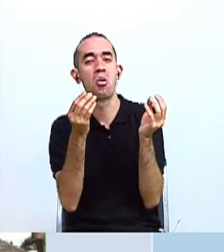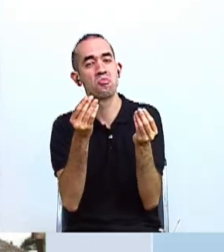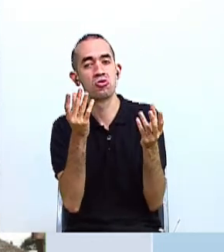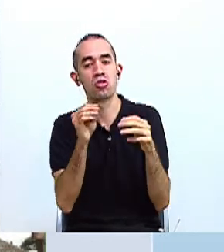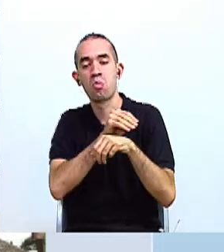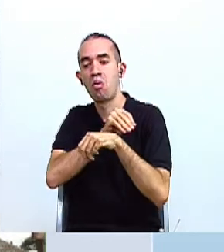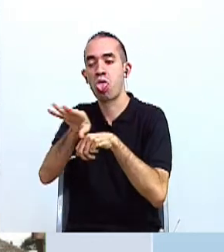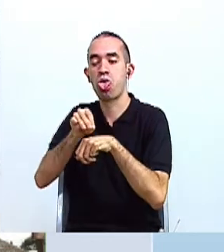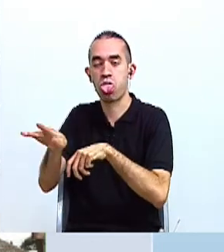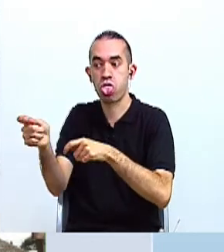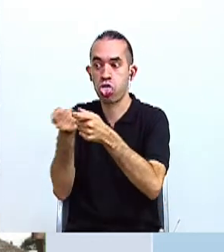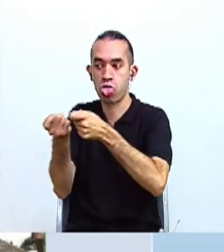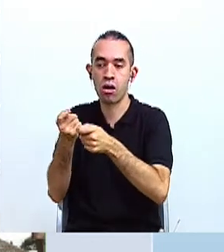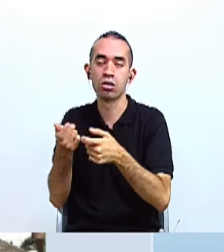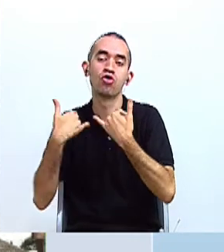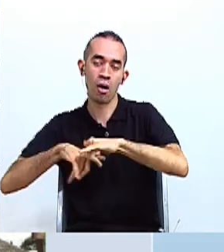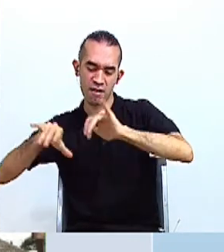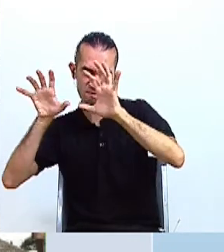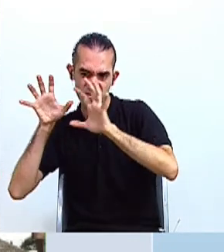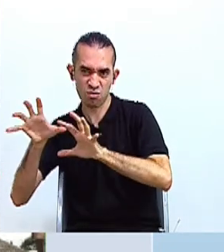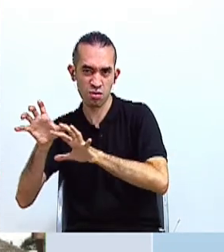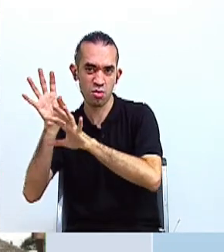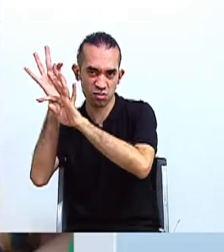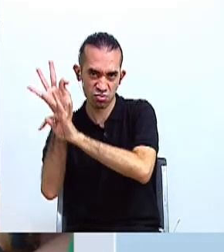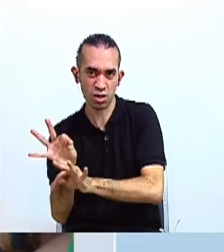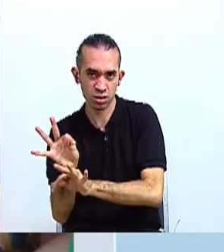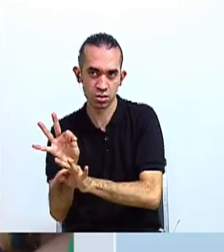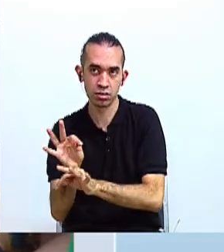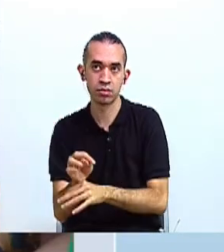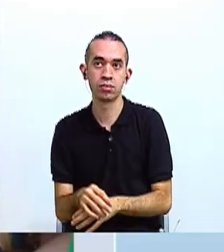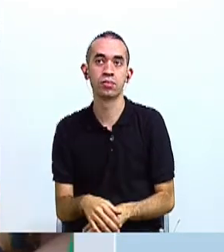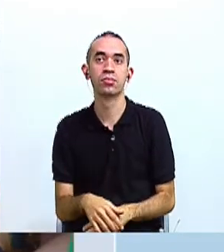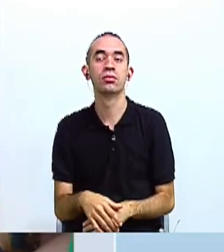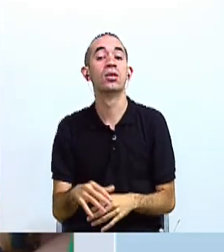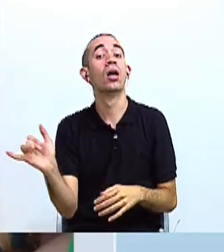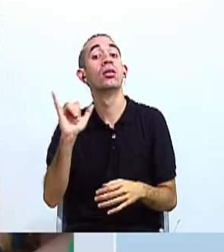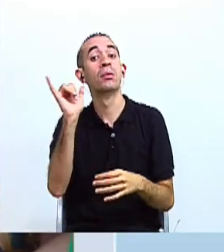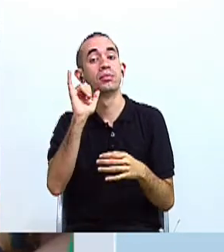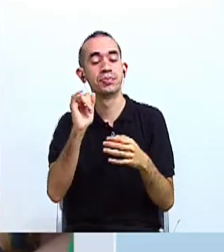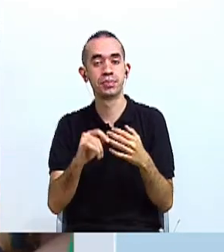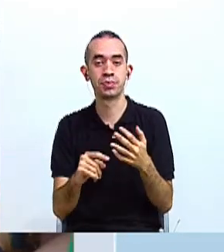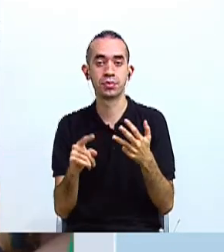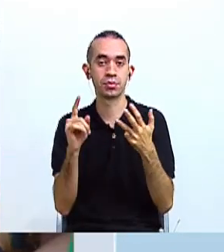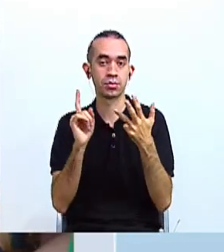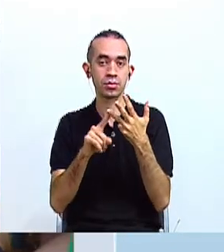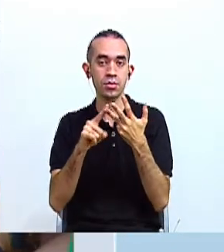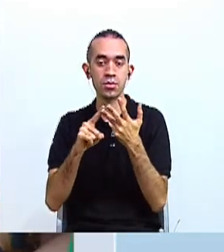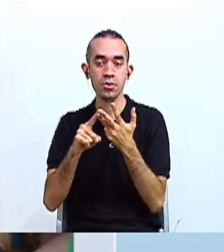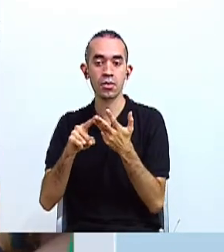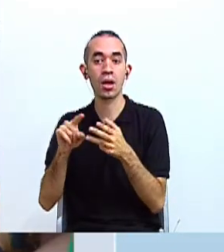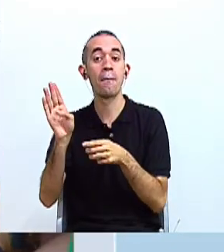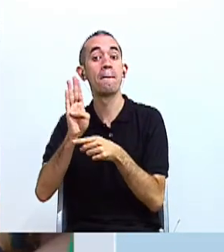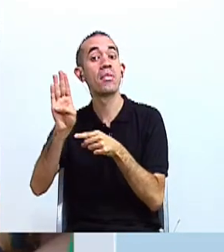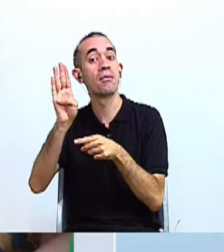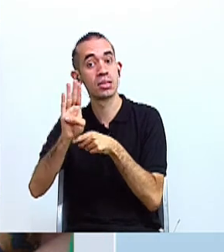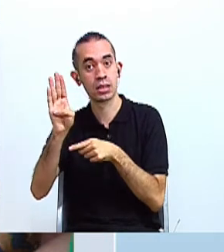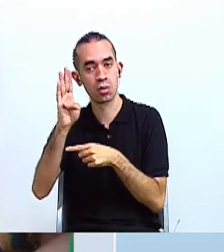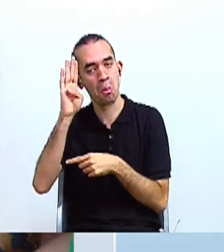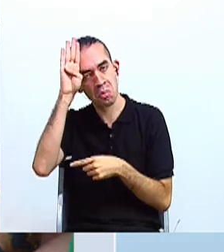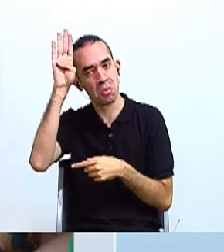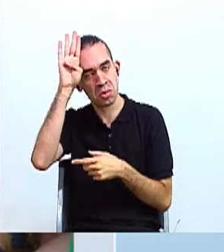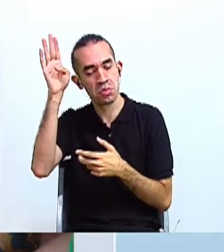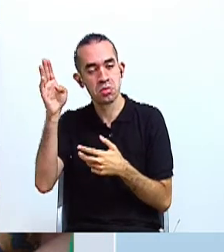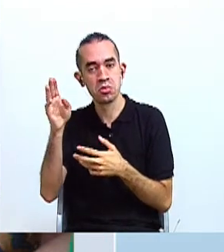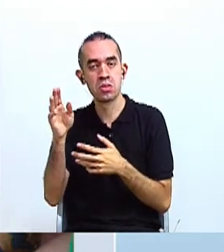conservan más elementos tradicionales. Esta lista se complementa muy bien con los Bribris, el grupo más numeroso,